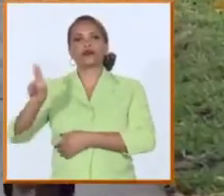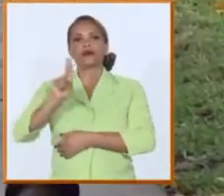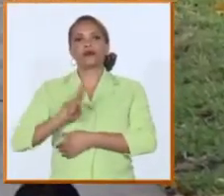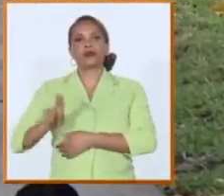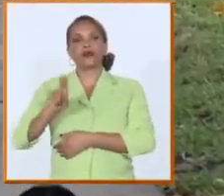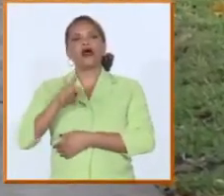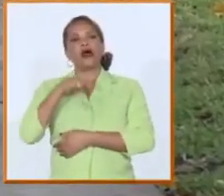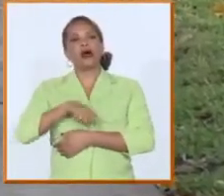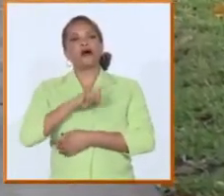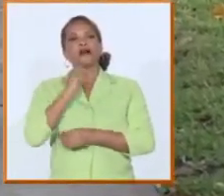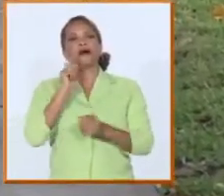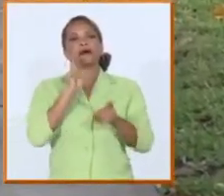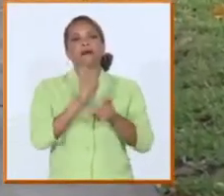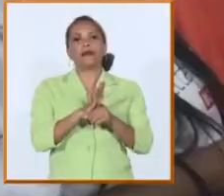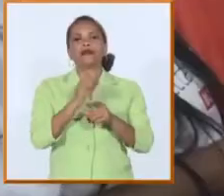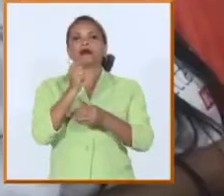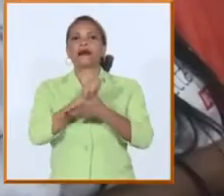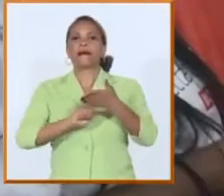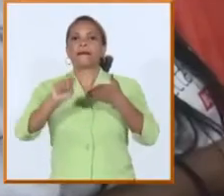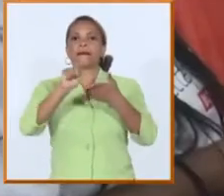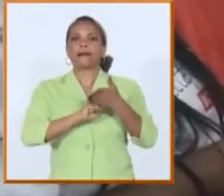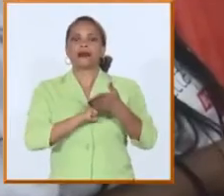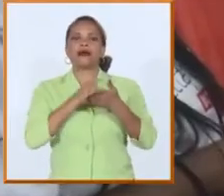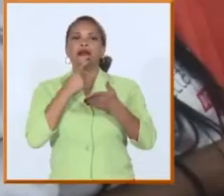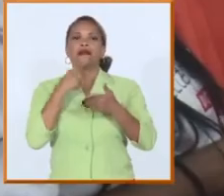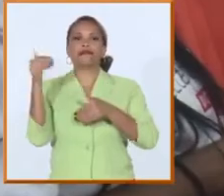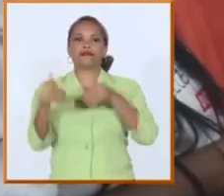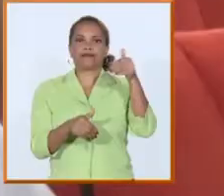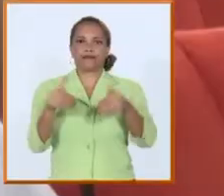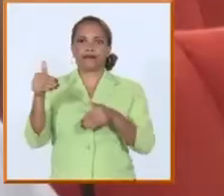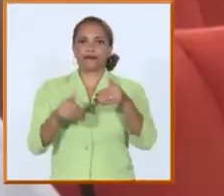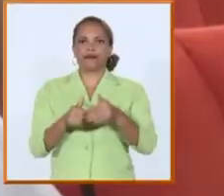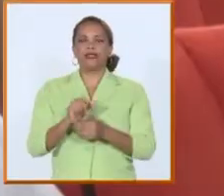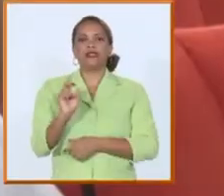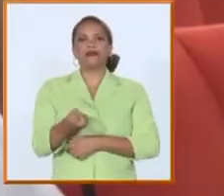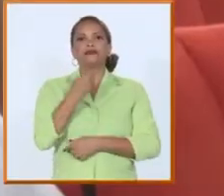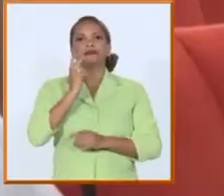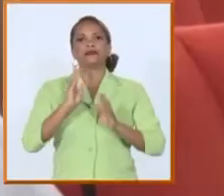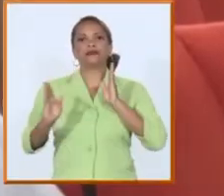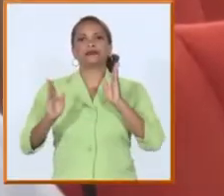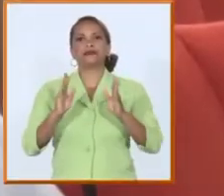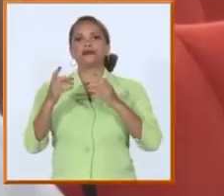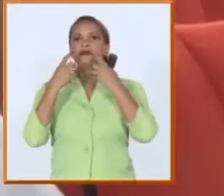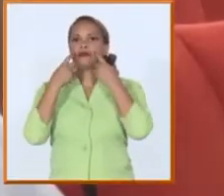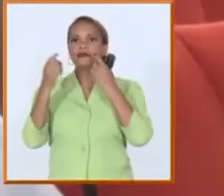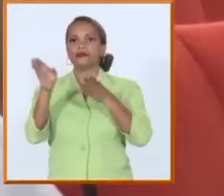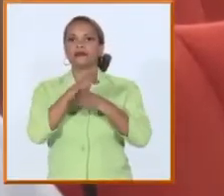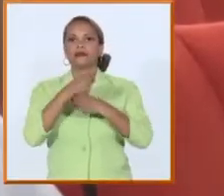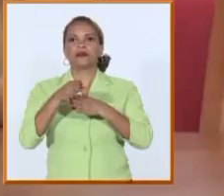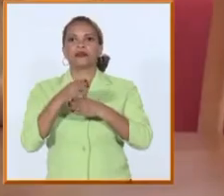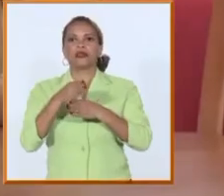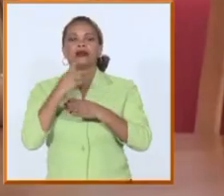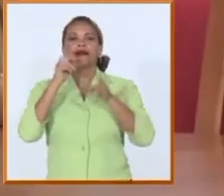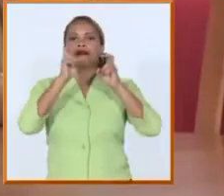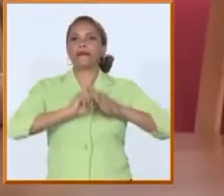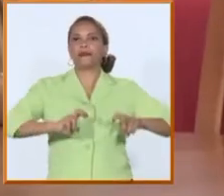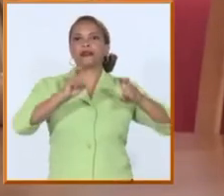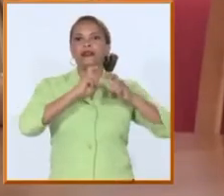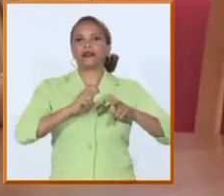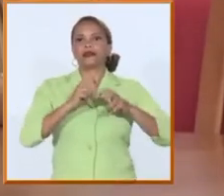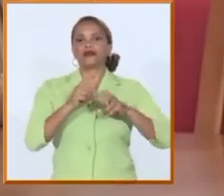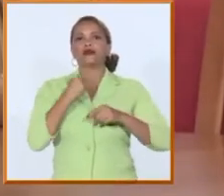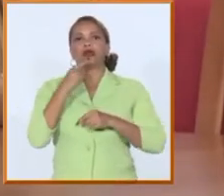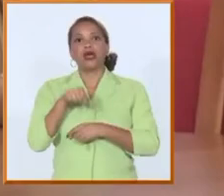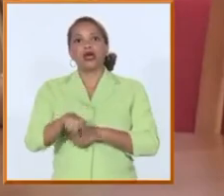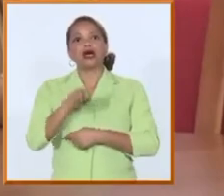reabre sus puertas con todos sus planes en la modalidad presencial segundo periodo que prevé importantes actividades de carácter investigativo y extensionista